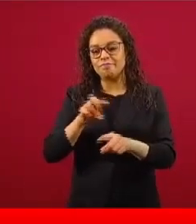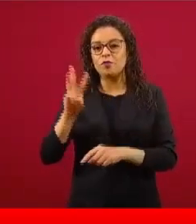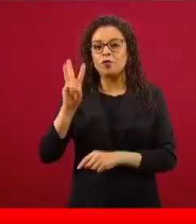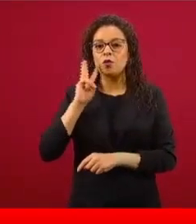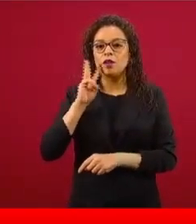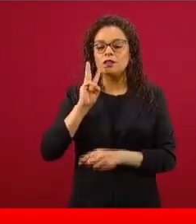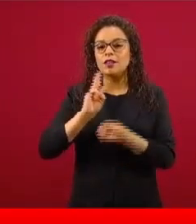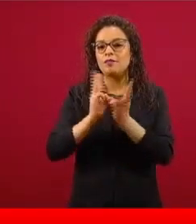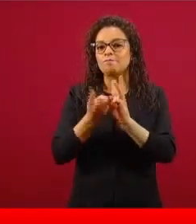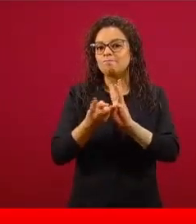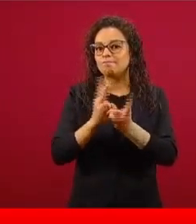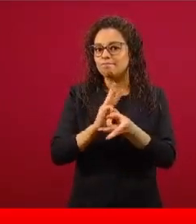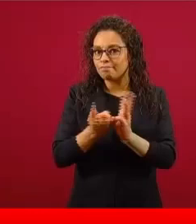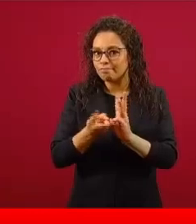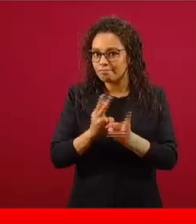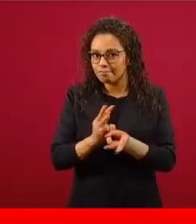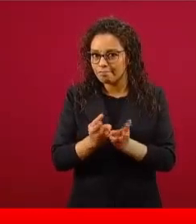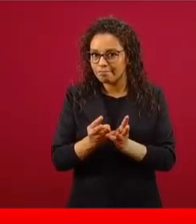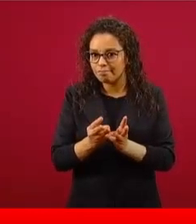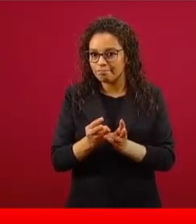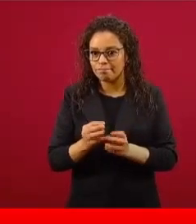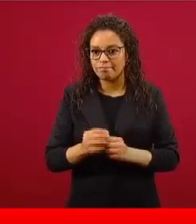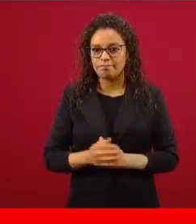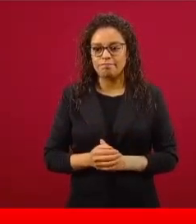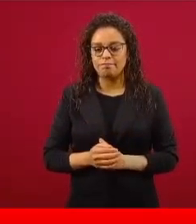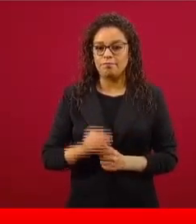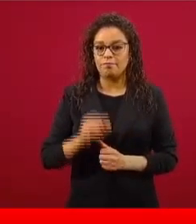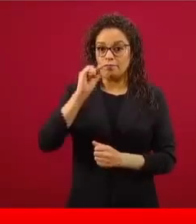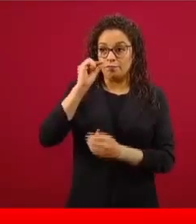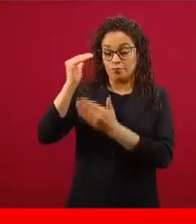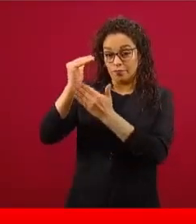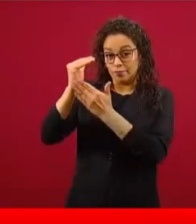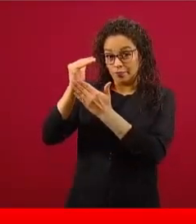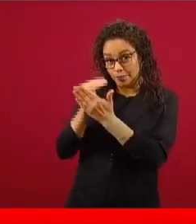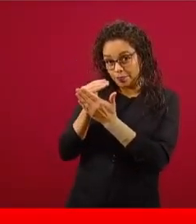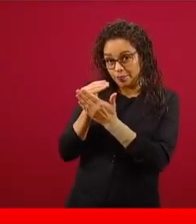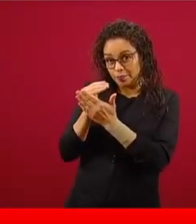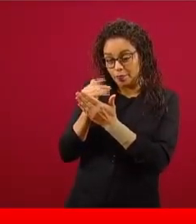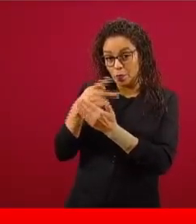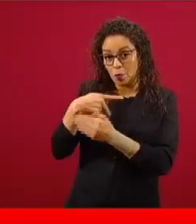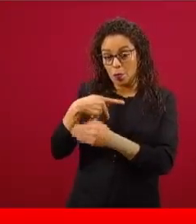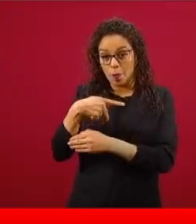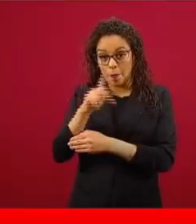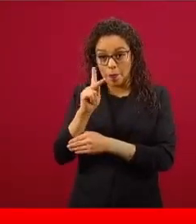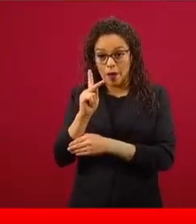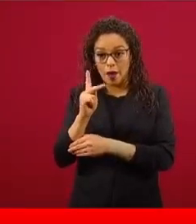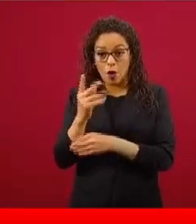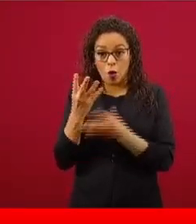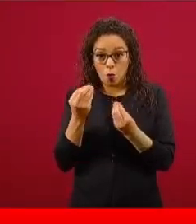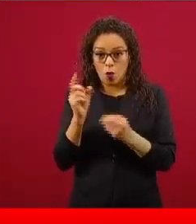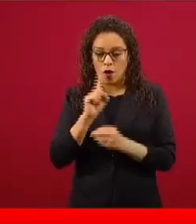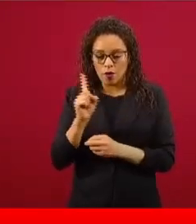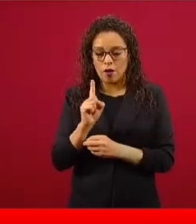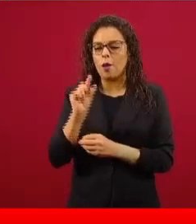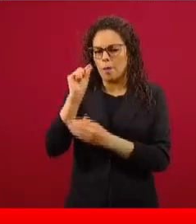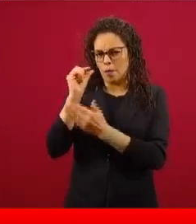La infodemia ha bajado un poco, no tanto, en Twitter,